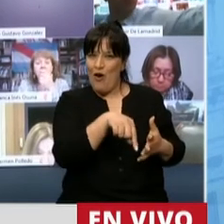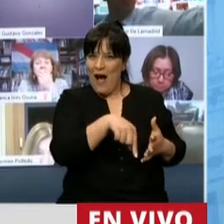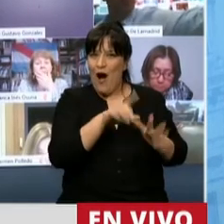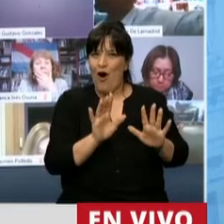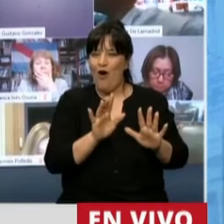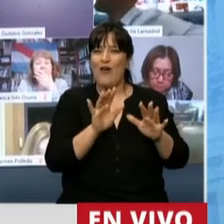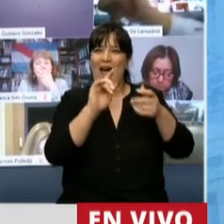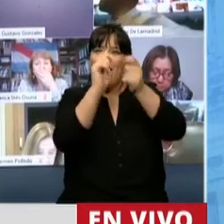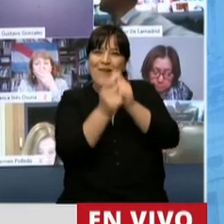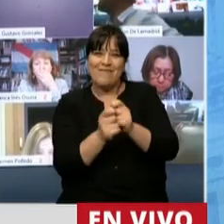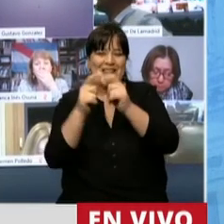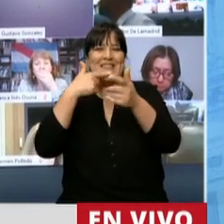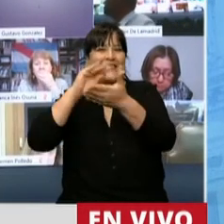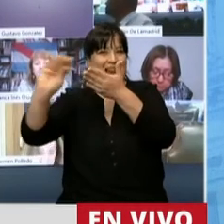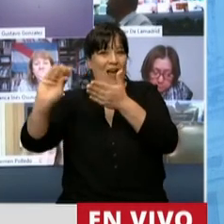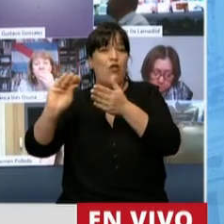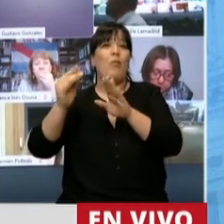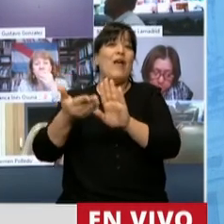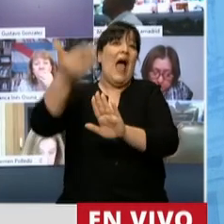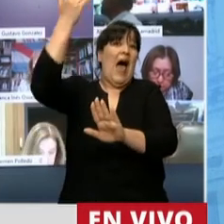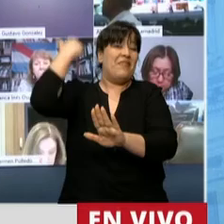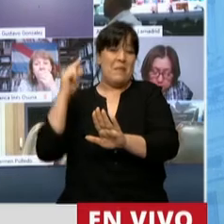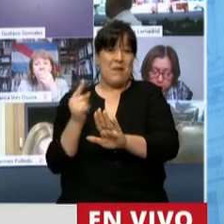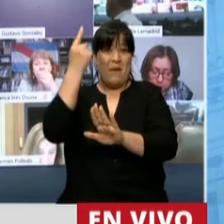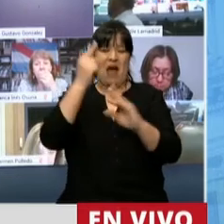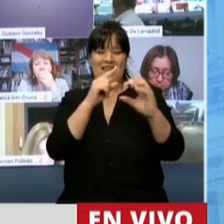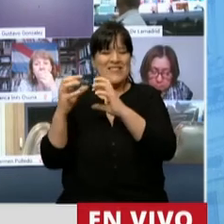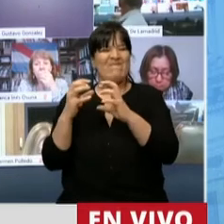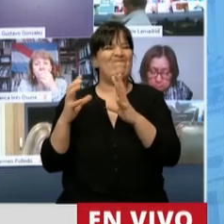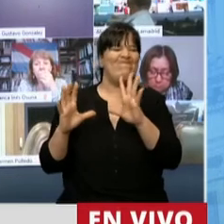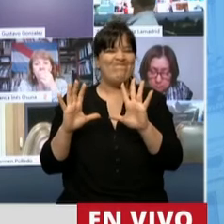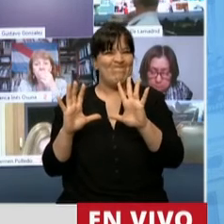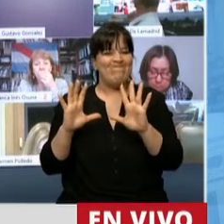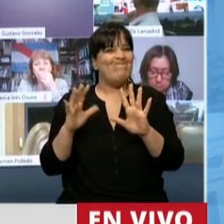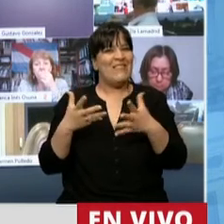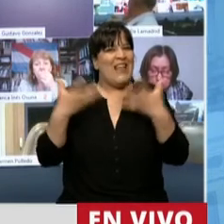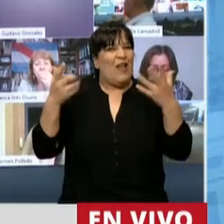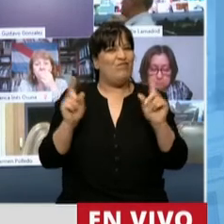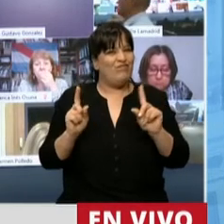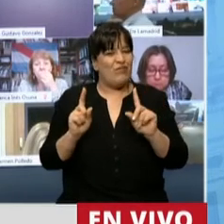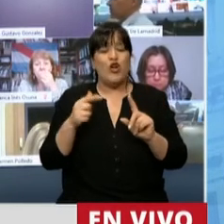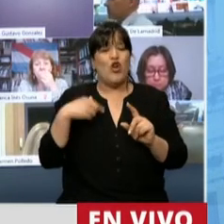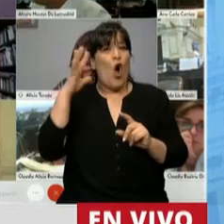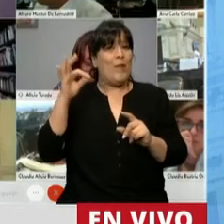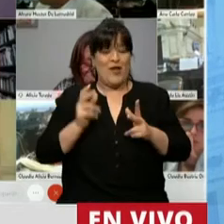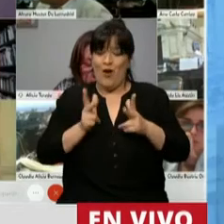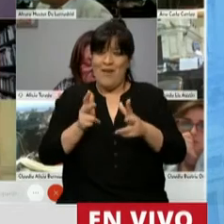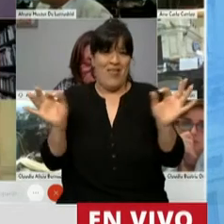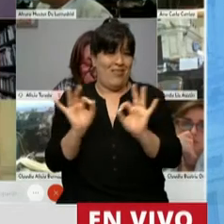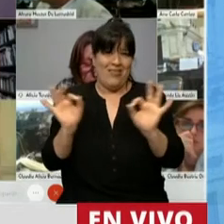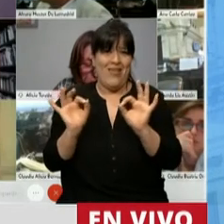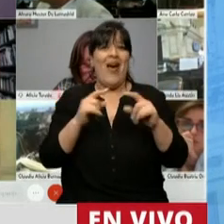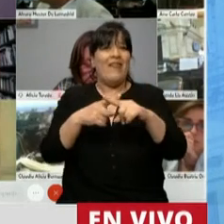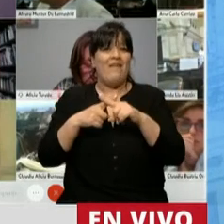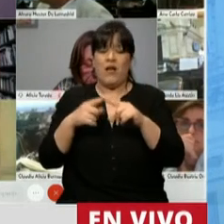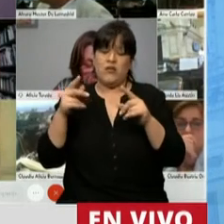que cuando lo tratamos originalmente. en aquella oportunidad yo no opiné no participé